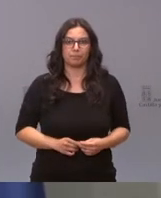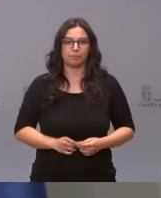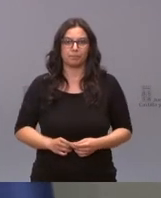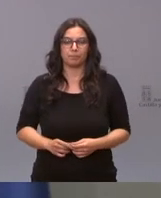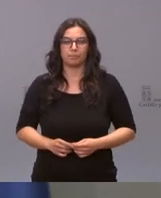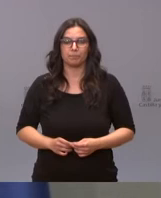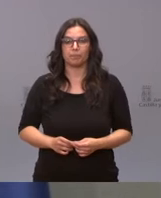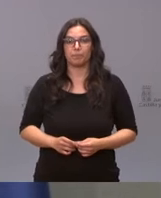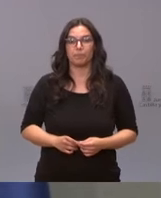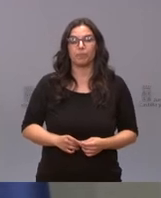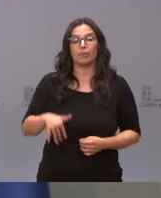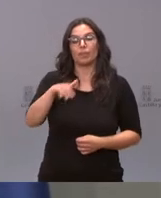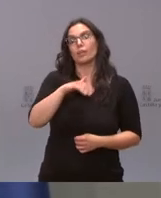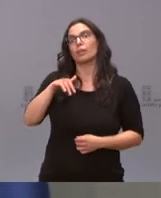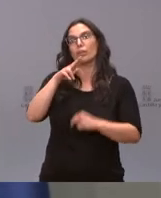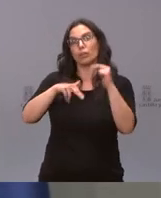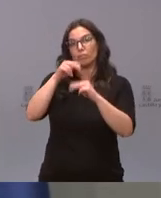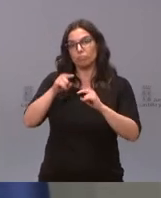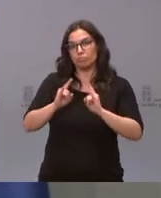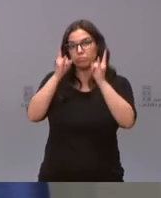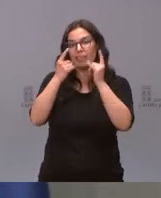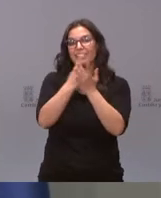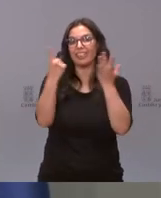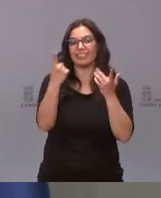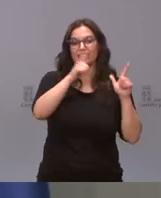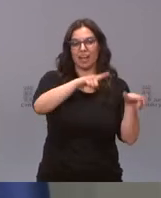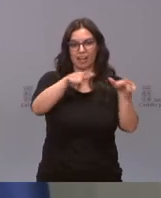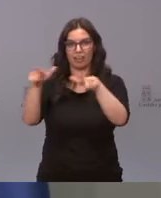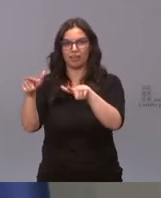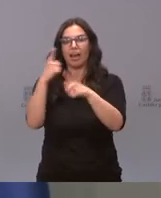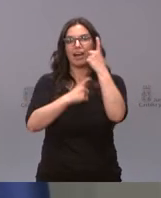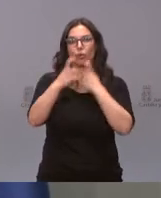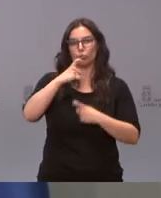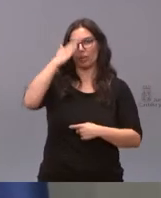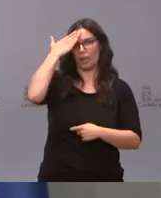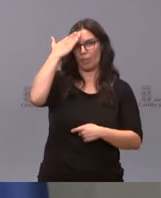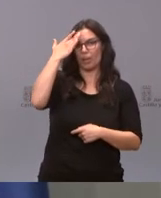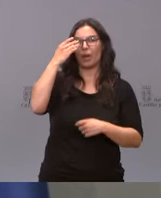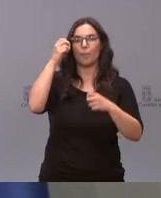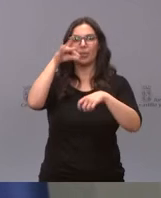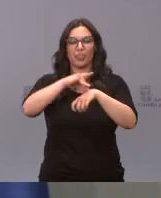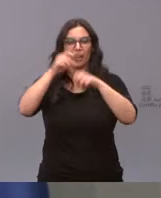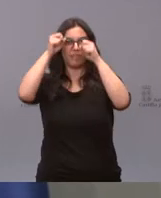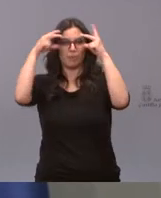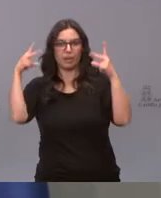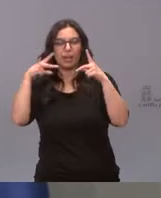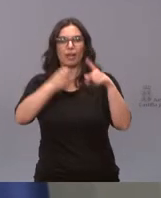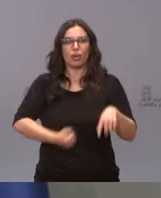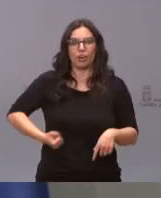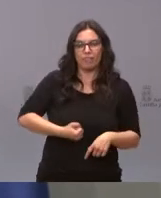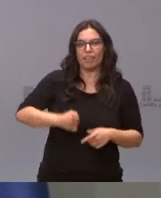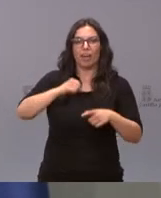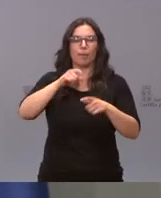La zona construida va a constar de 16 consultas de atención primaria, medicina, enfermería, ecografía, retinografía,